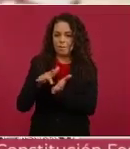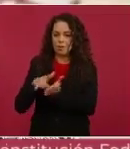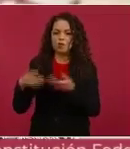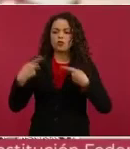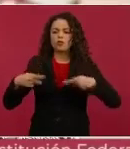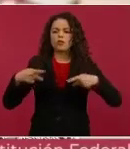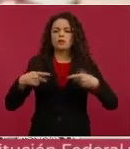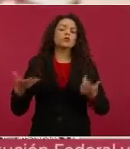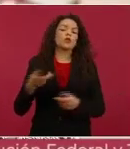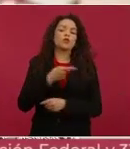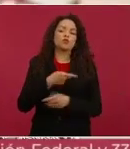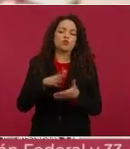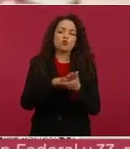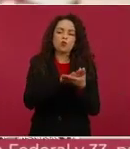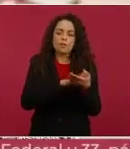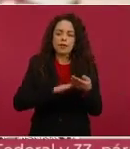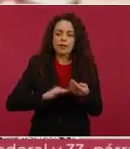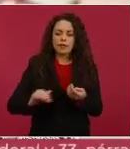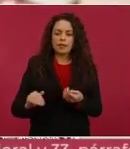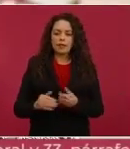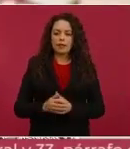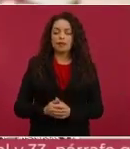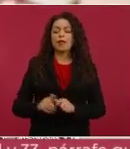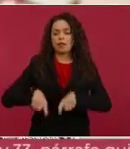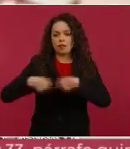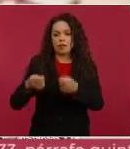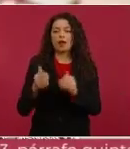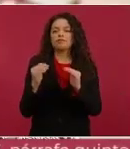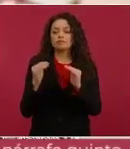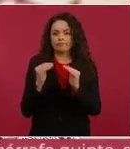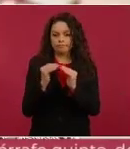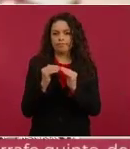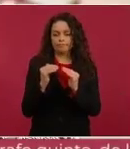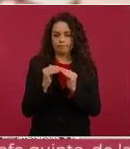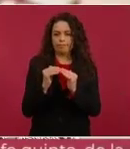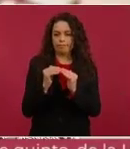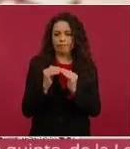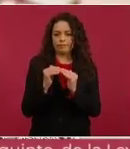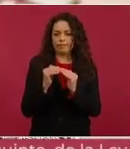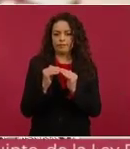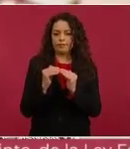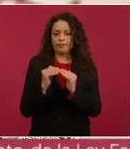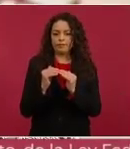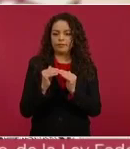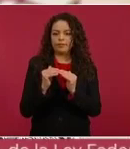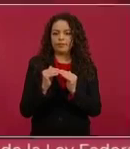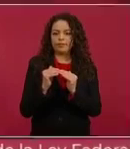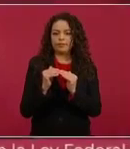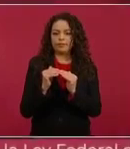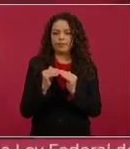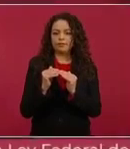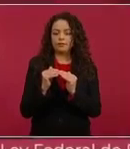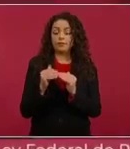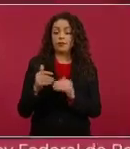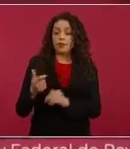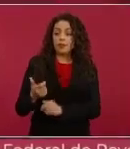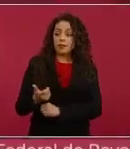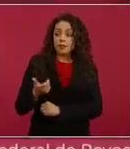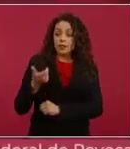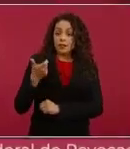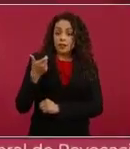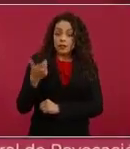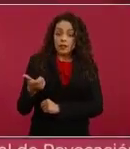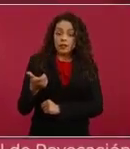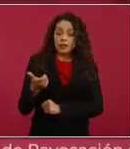con vivienda. Es dinero de un